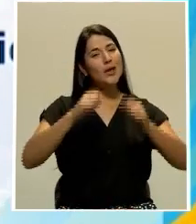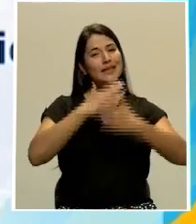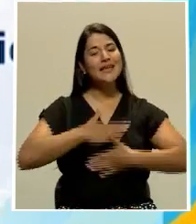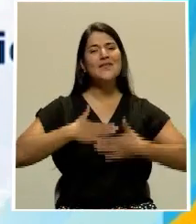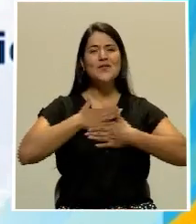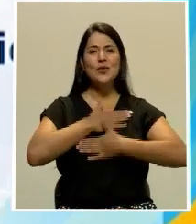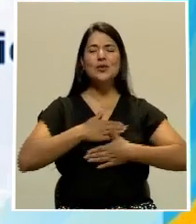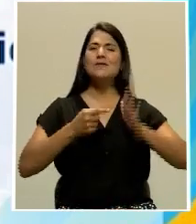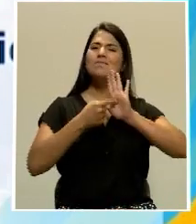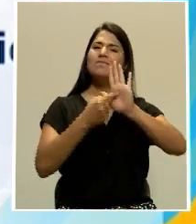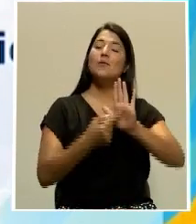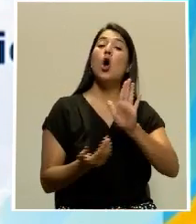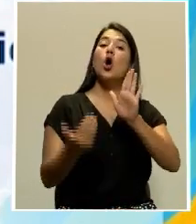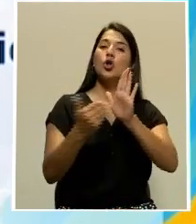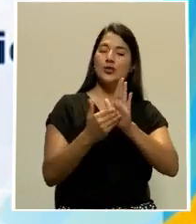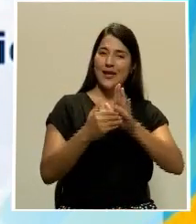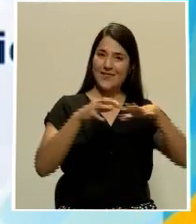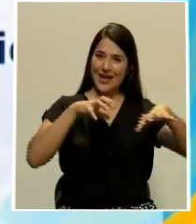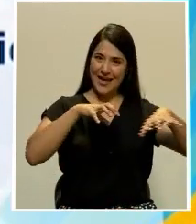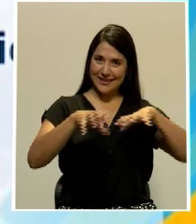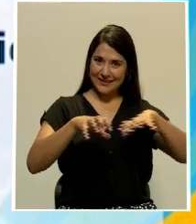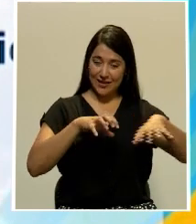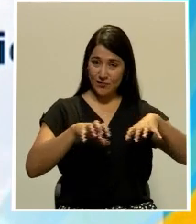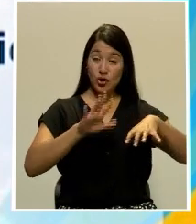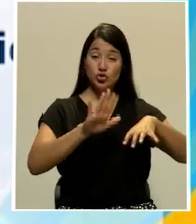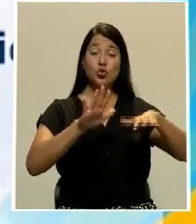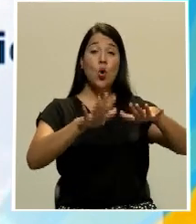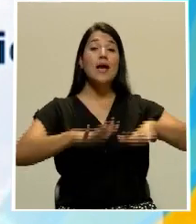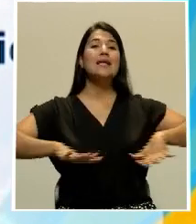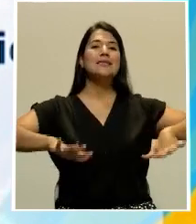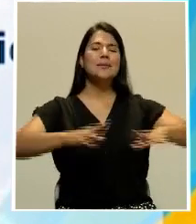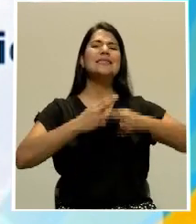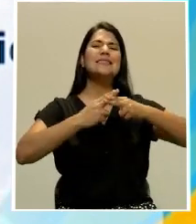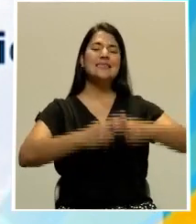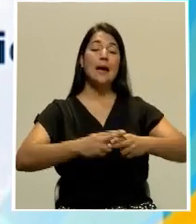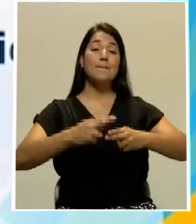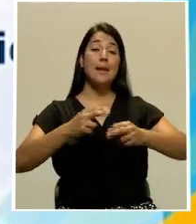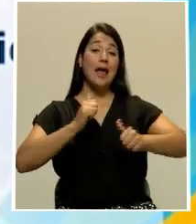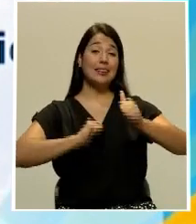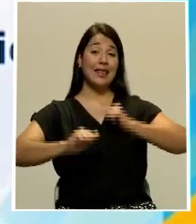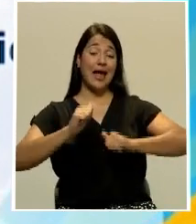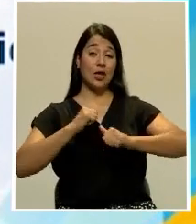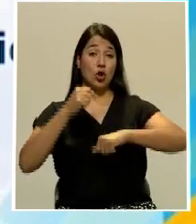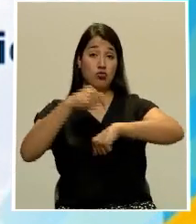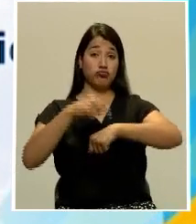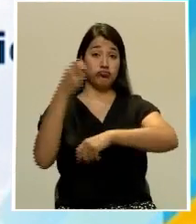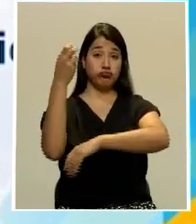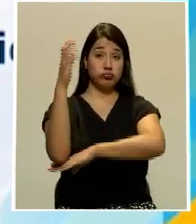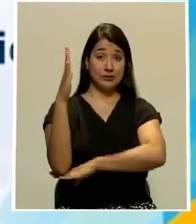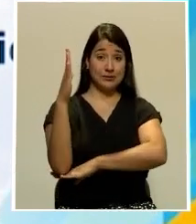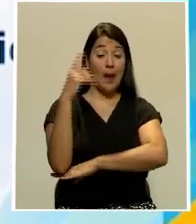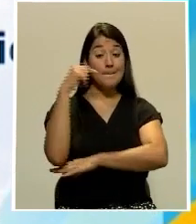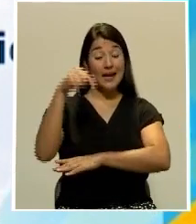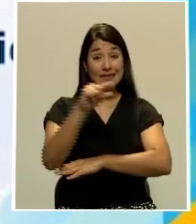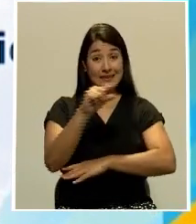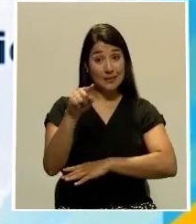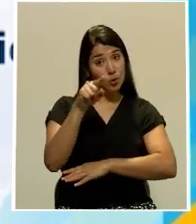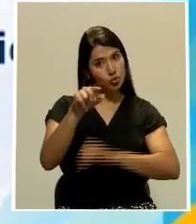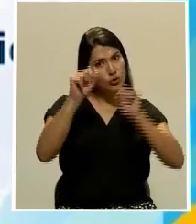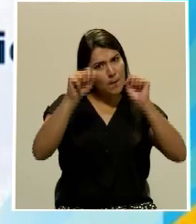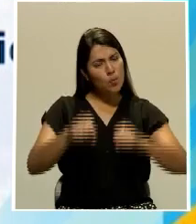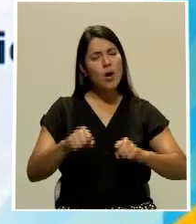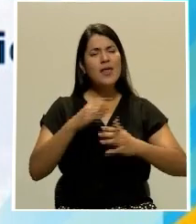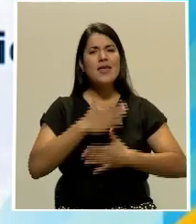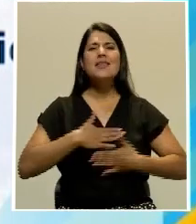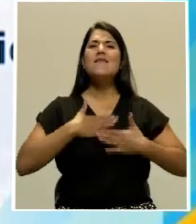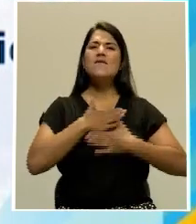de la retransmisión de espectáculo de su espacio Teatro al Mediodía Para esta semana usted podrá disfrutar